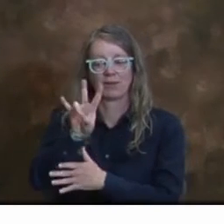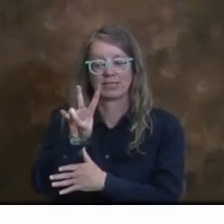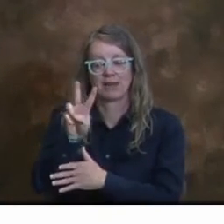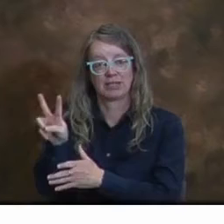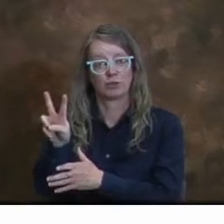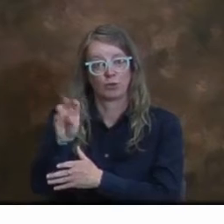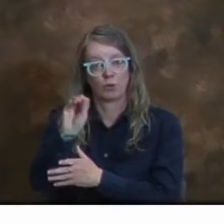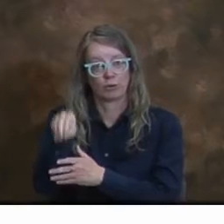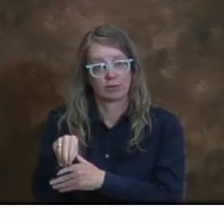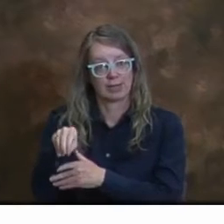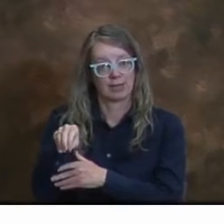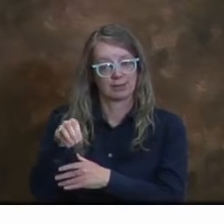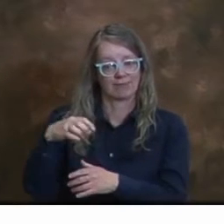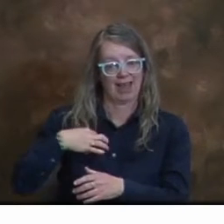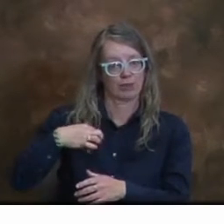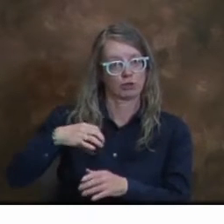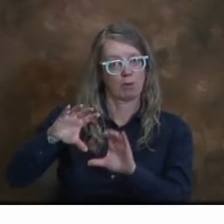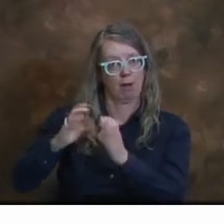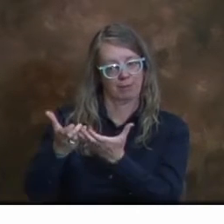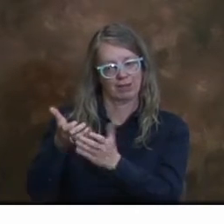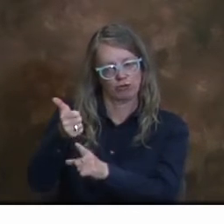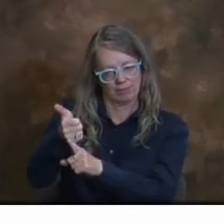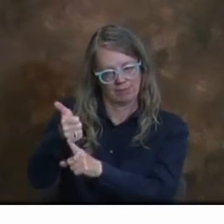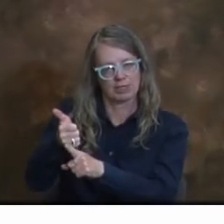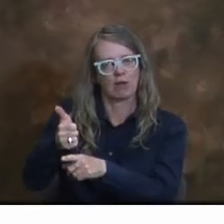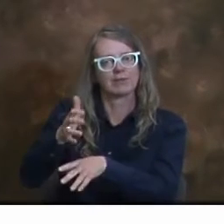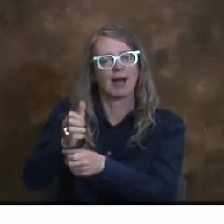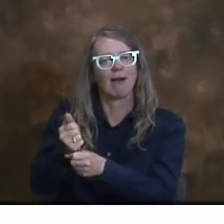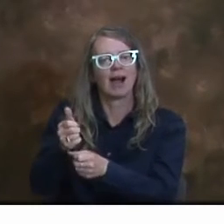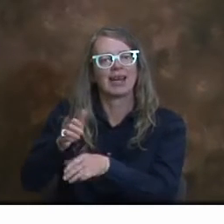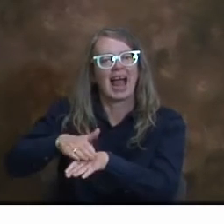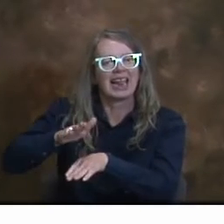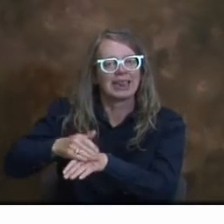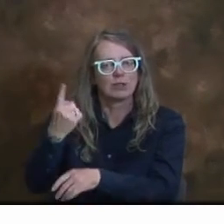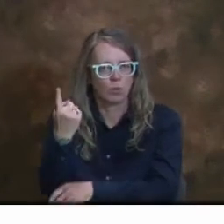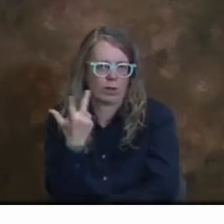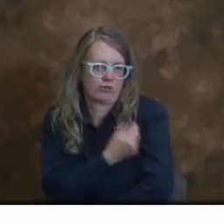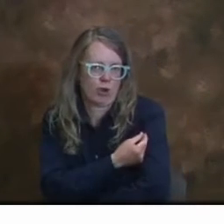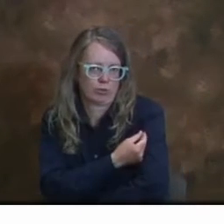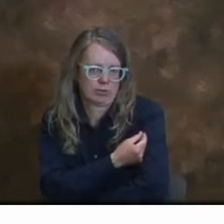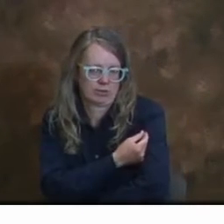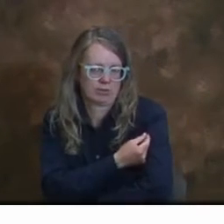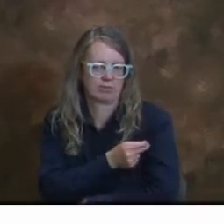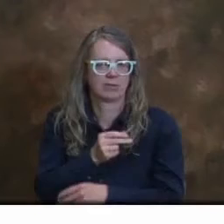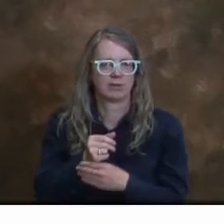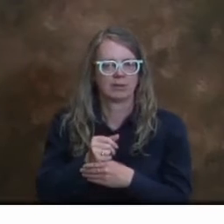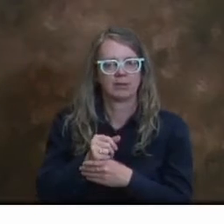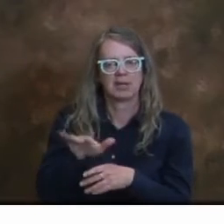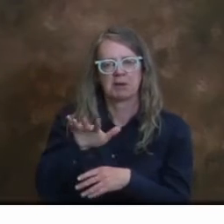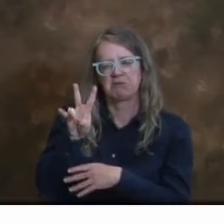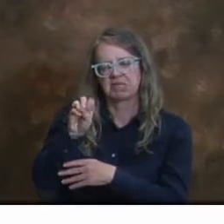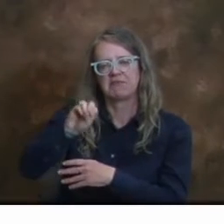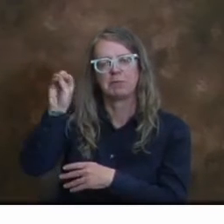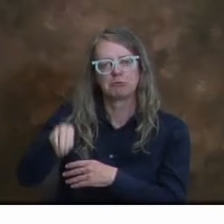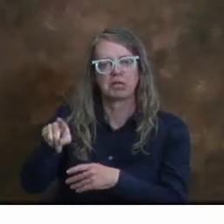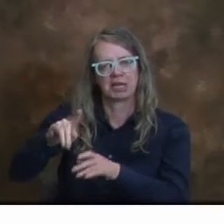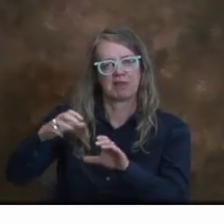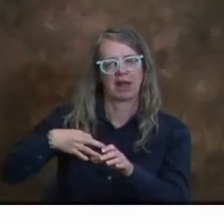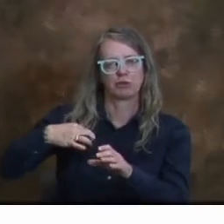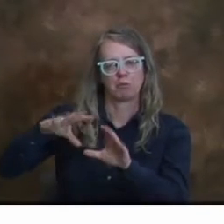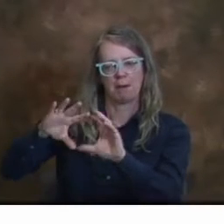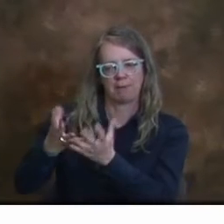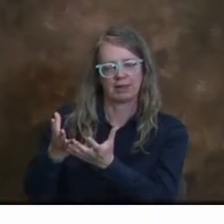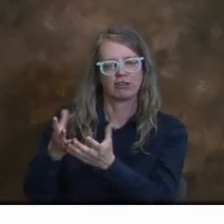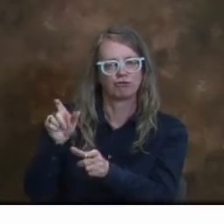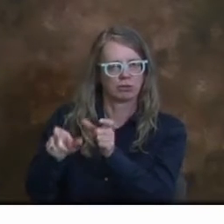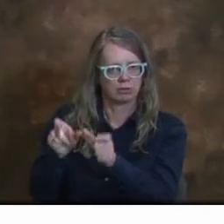72% de la población elegible ha recibido al menos una dosis. Y el 56% de los vacunados ha recibido